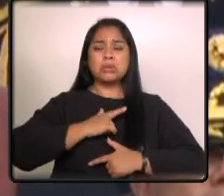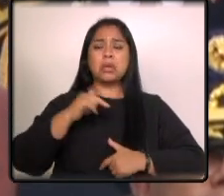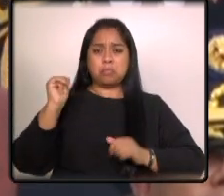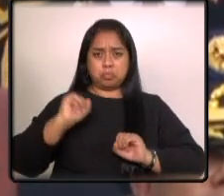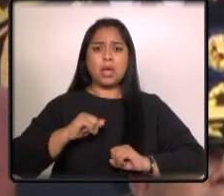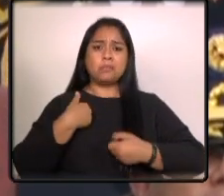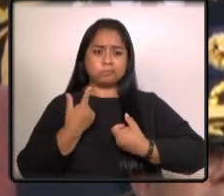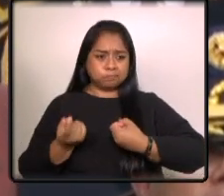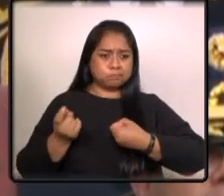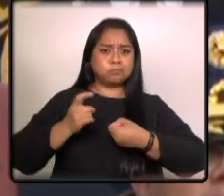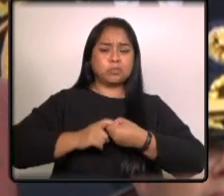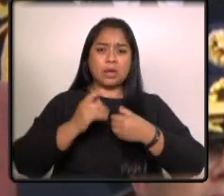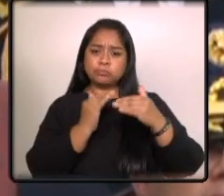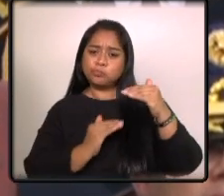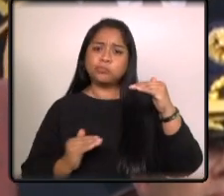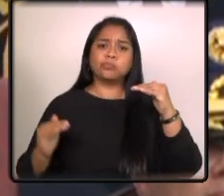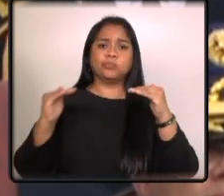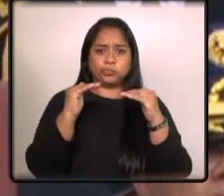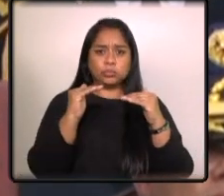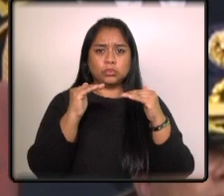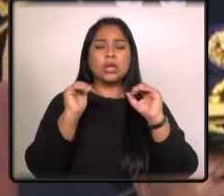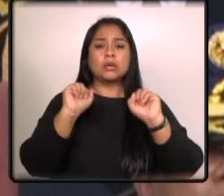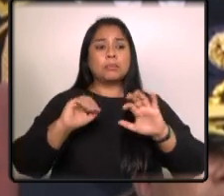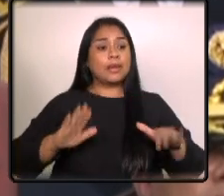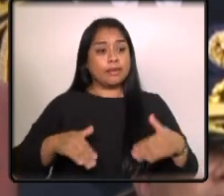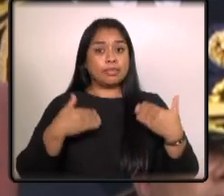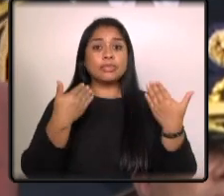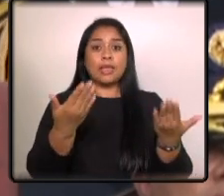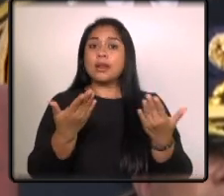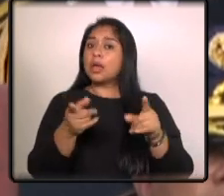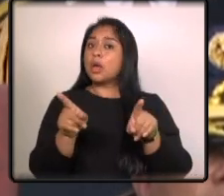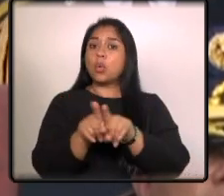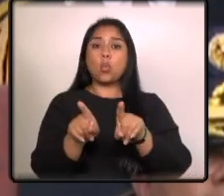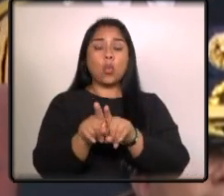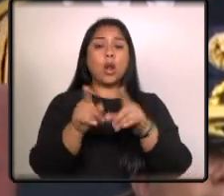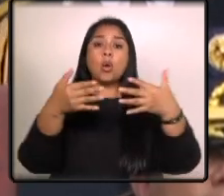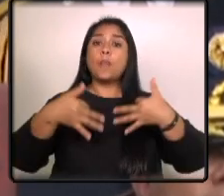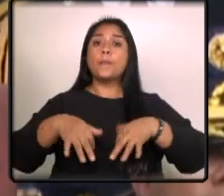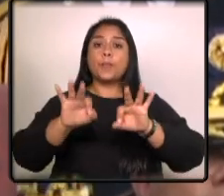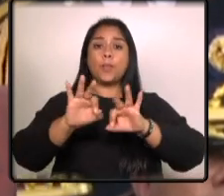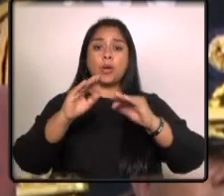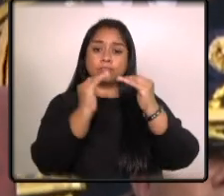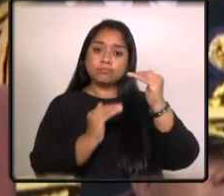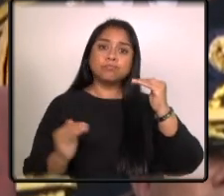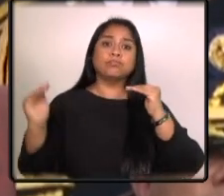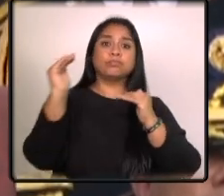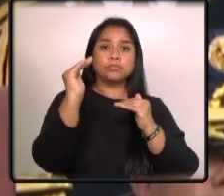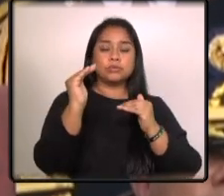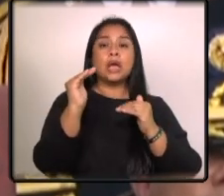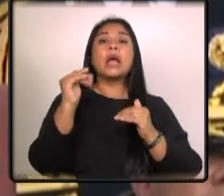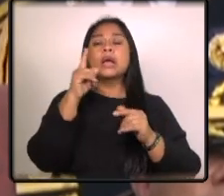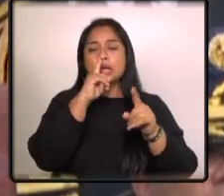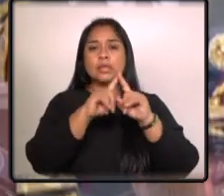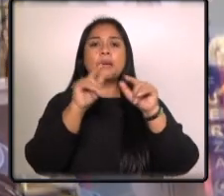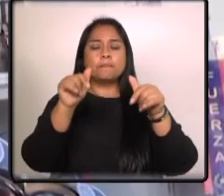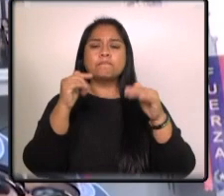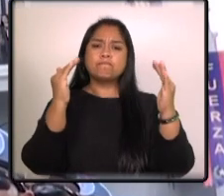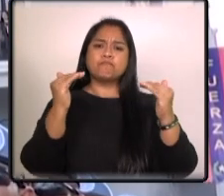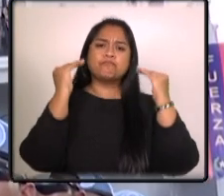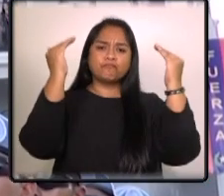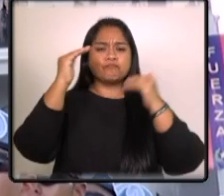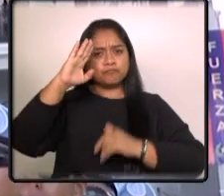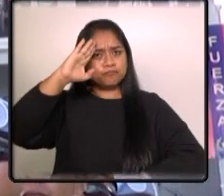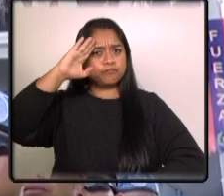de un tratamiento equitativo que le brinde las mismas oportunidades de ascender a los máximos grados